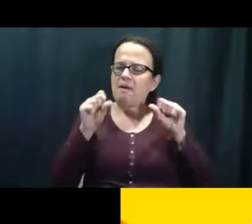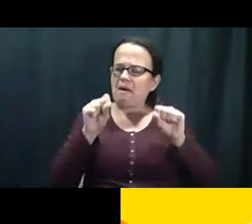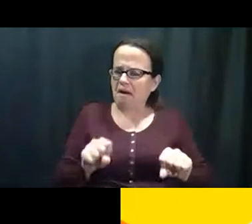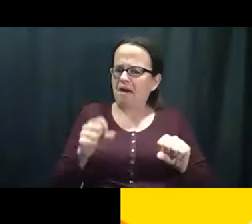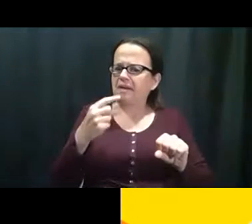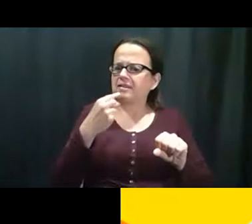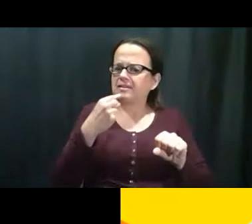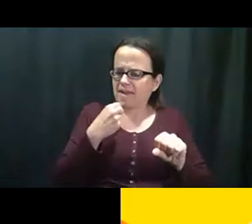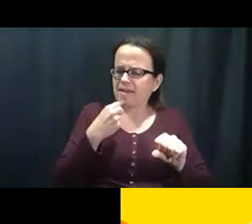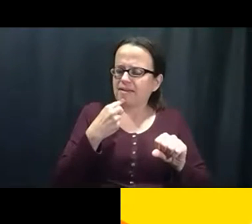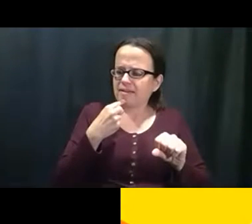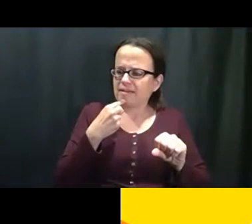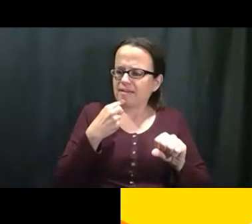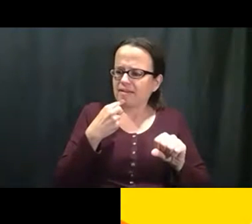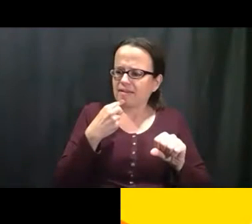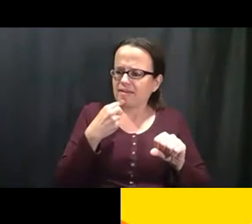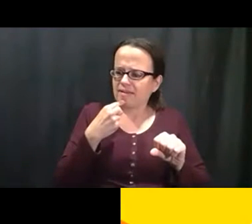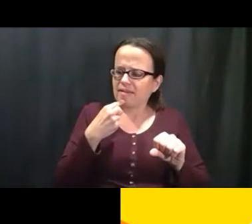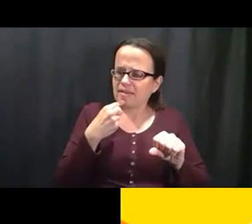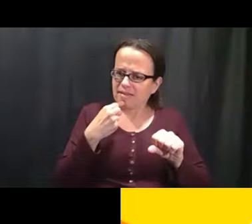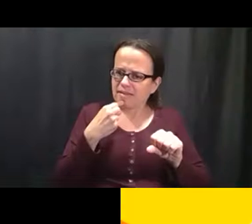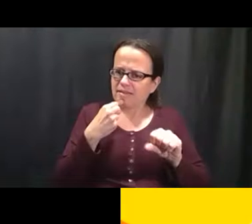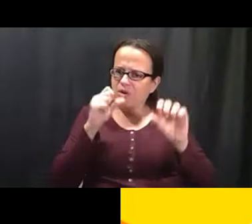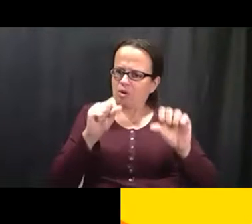Entonces, yo soy quien yo, yo, yo sé quien yo soy.